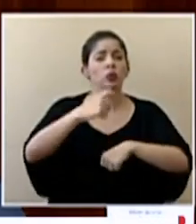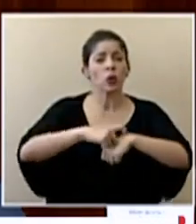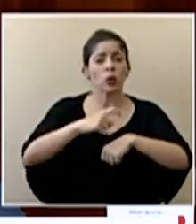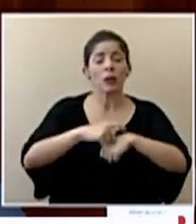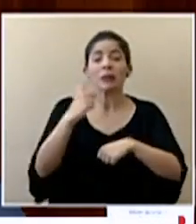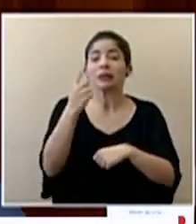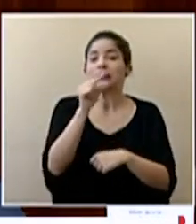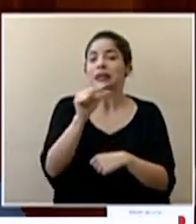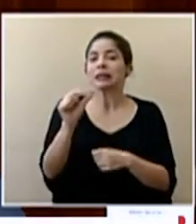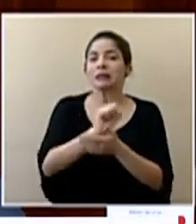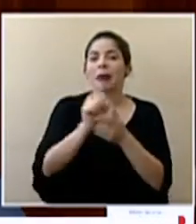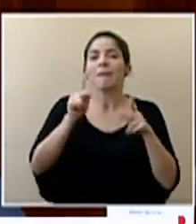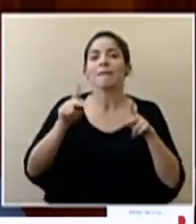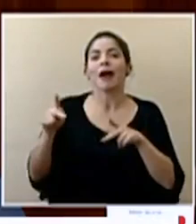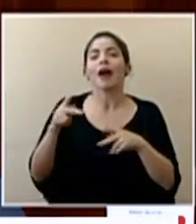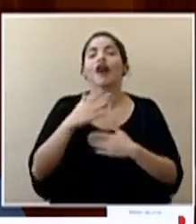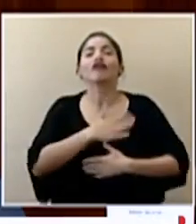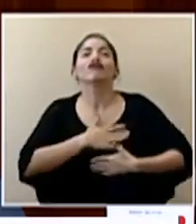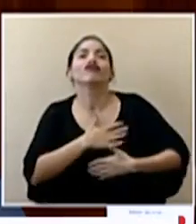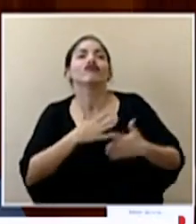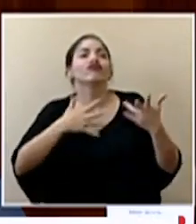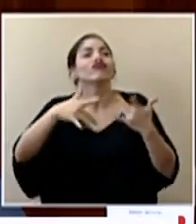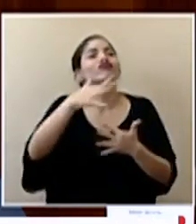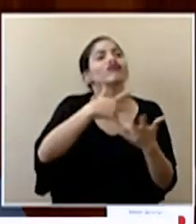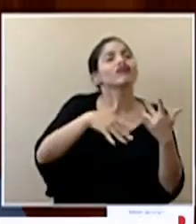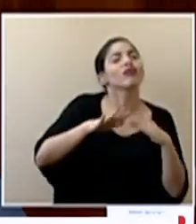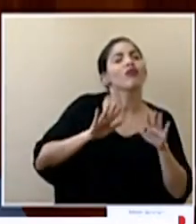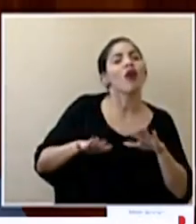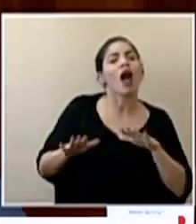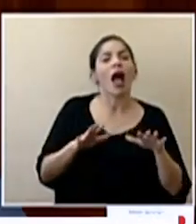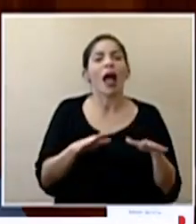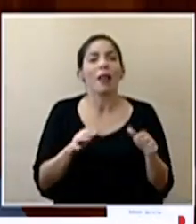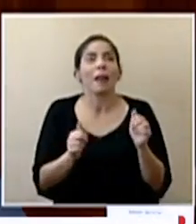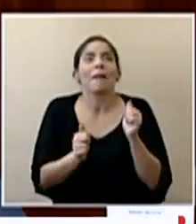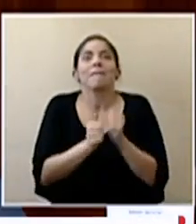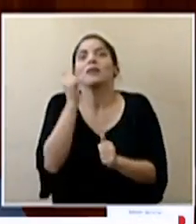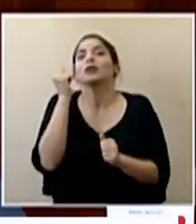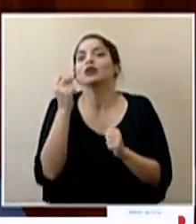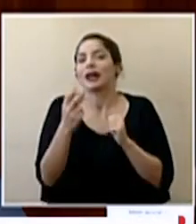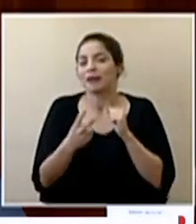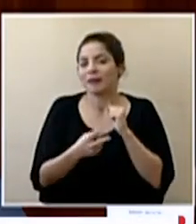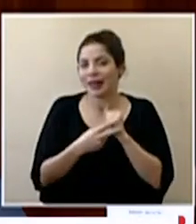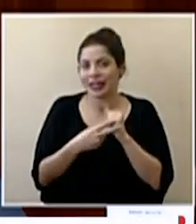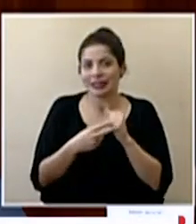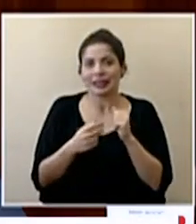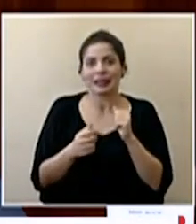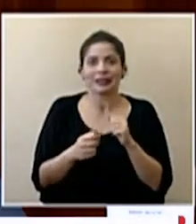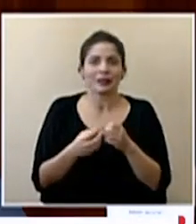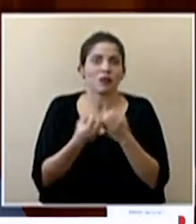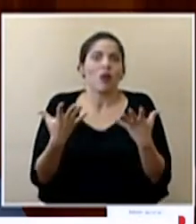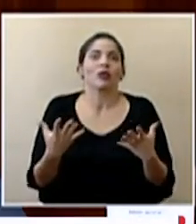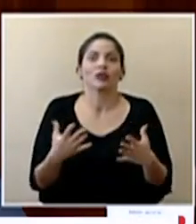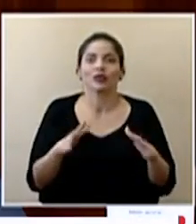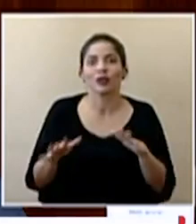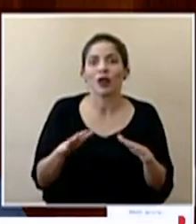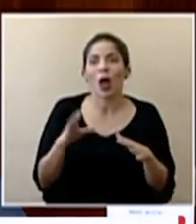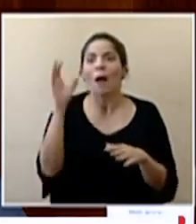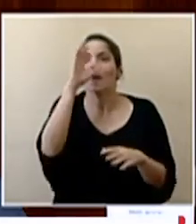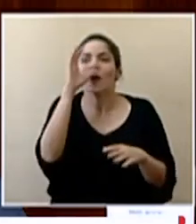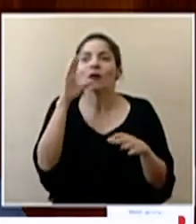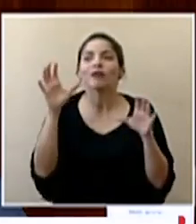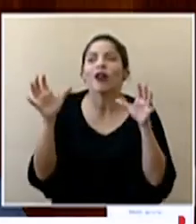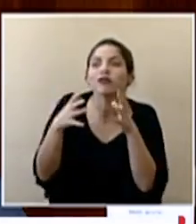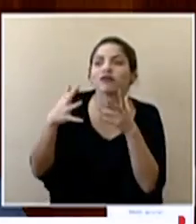esparcimiento, un momento en donde nos relajamos más de la cuenta muchas veces y buscamos conglomeraciones.